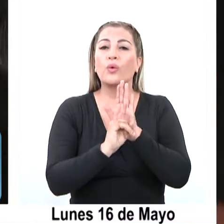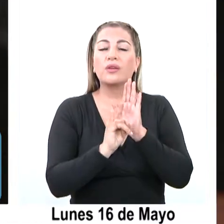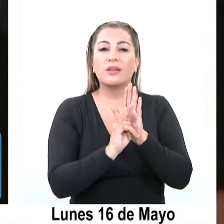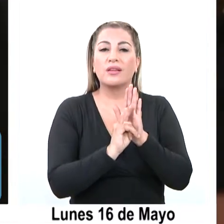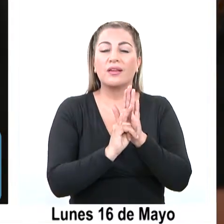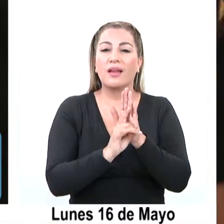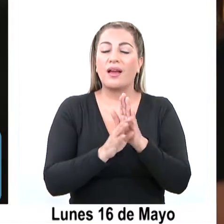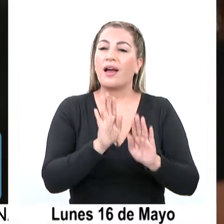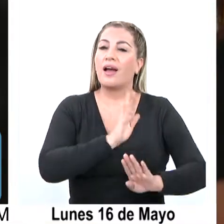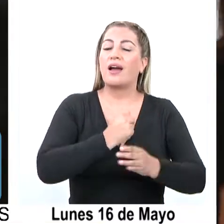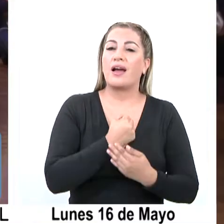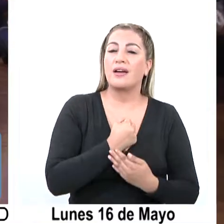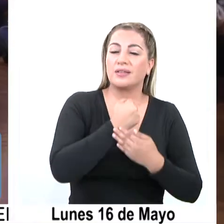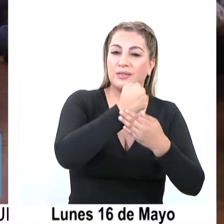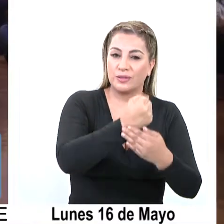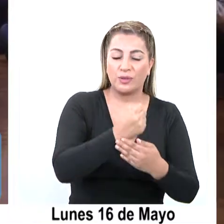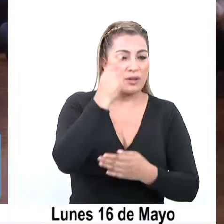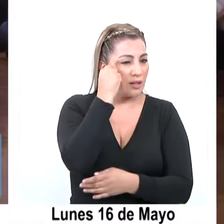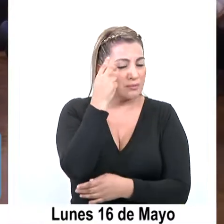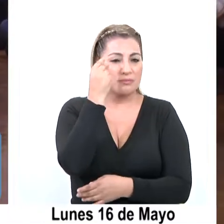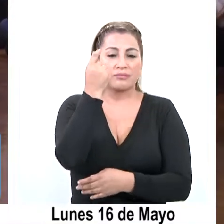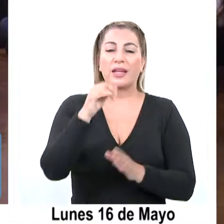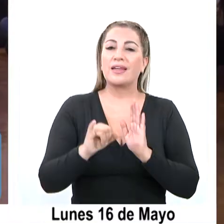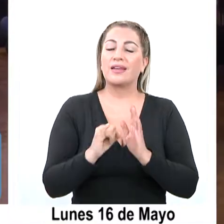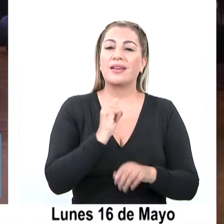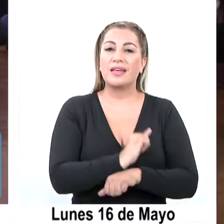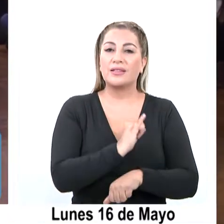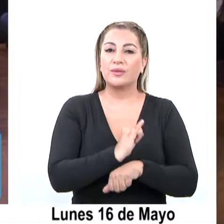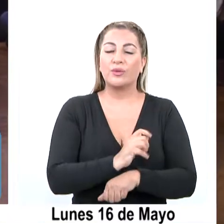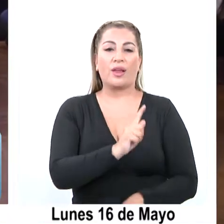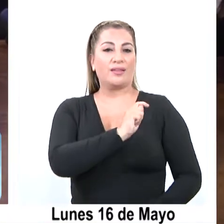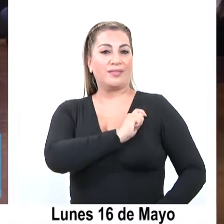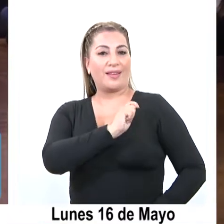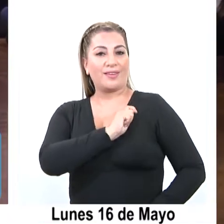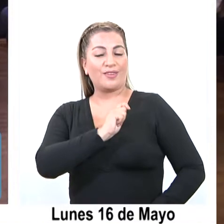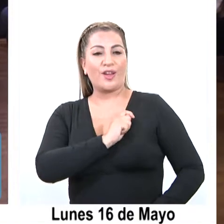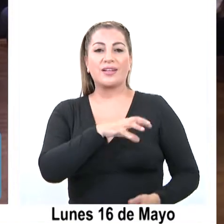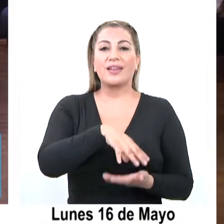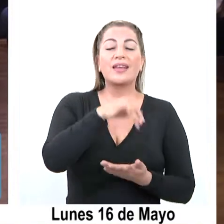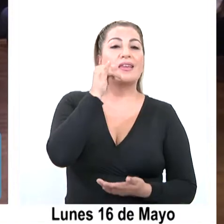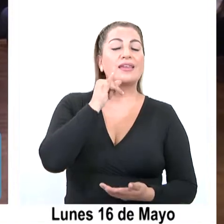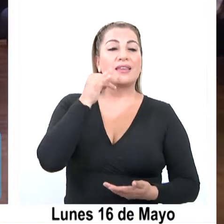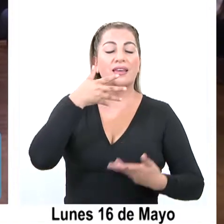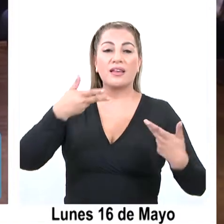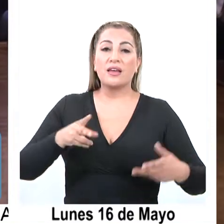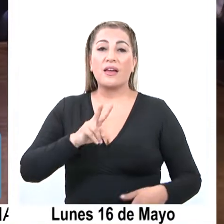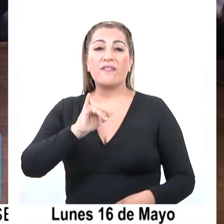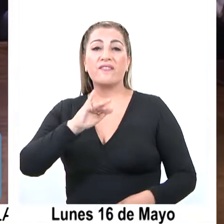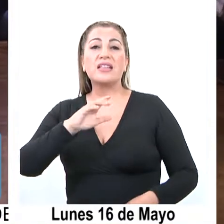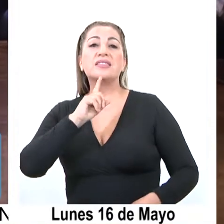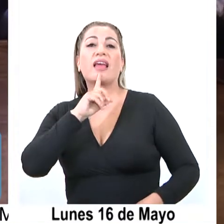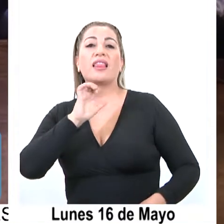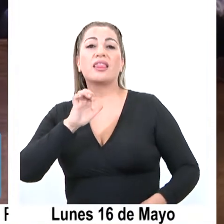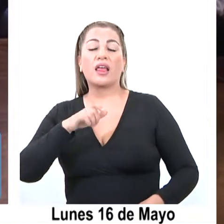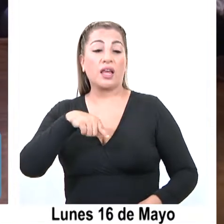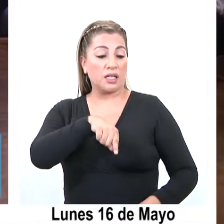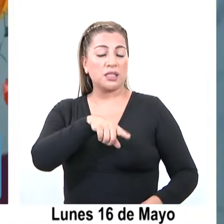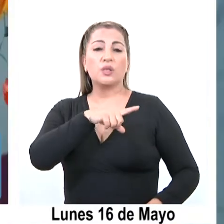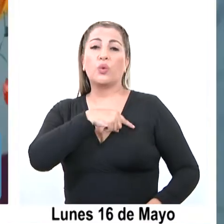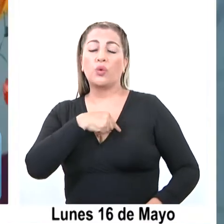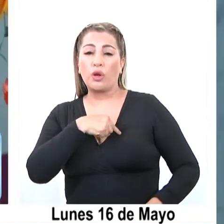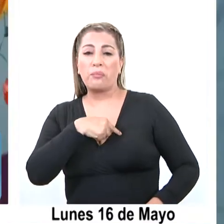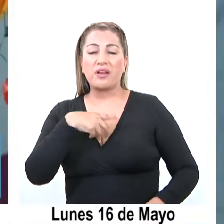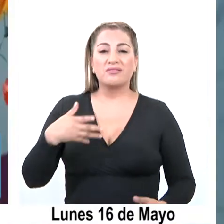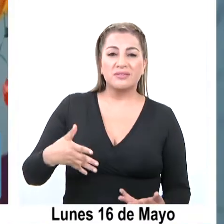Terapias Artísticas Creativas del Instituto Teletón Iquique. Vicente Fuentes es paciente del